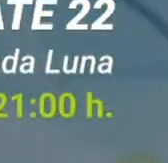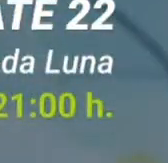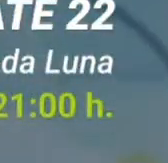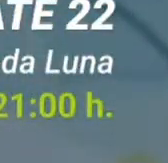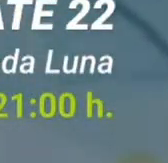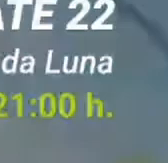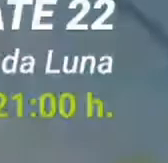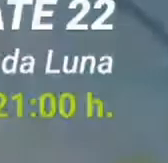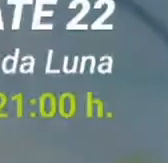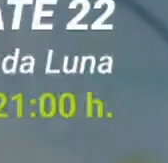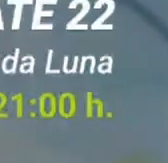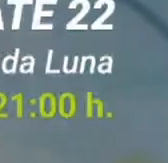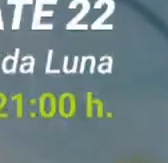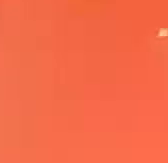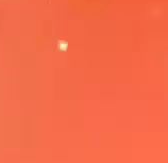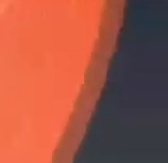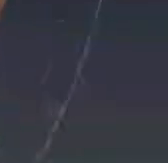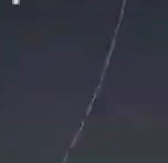partes